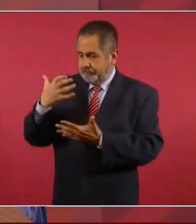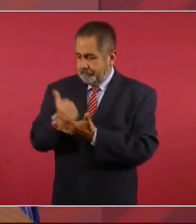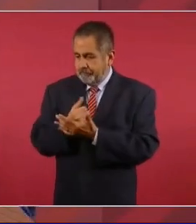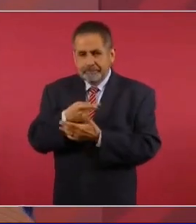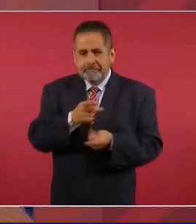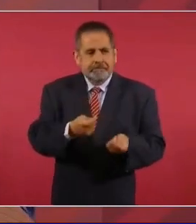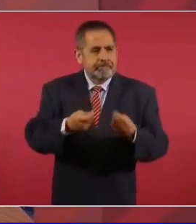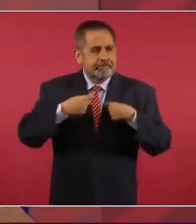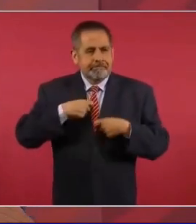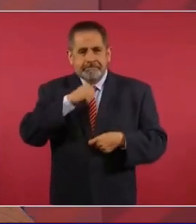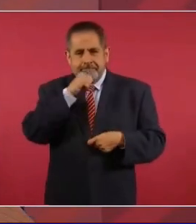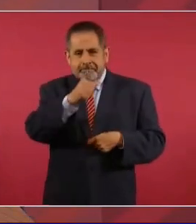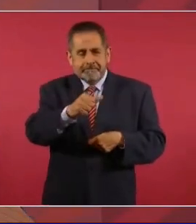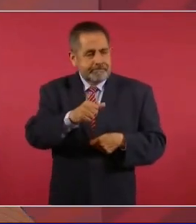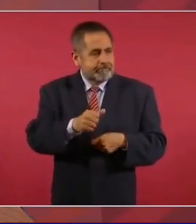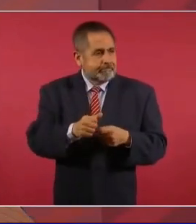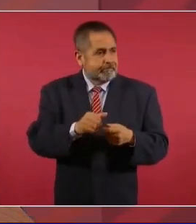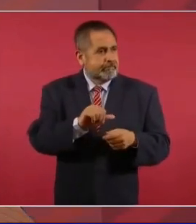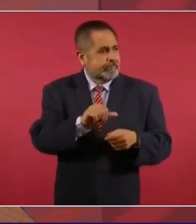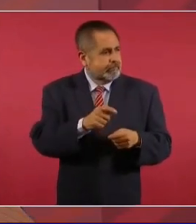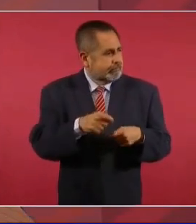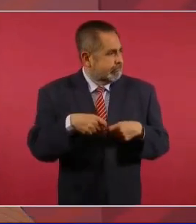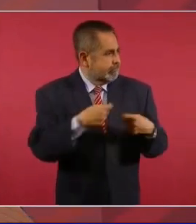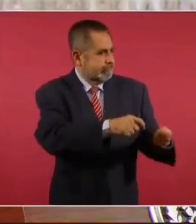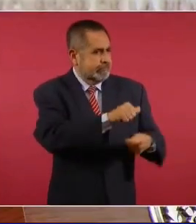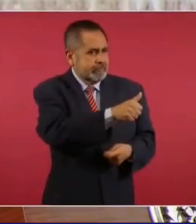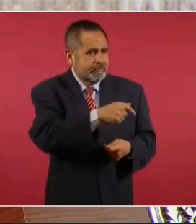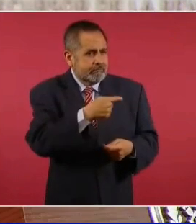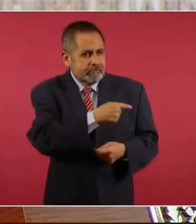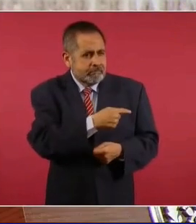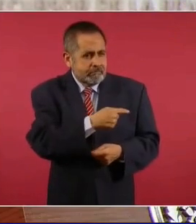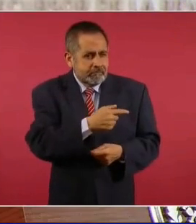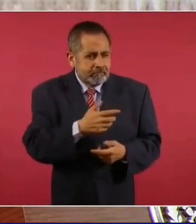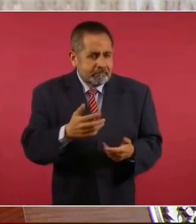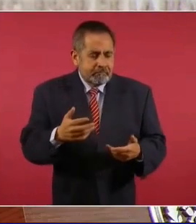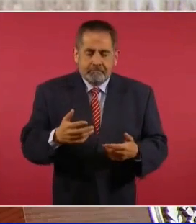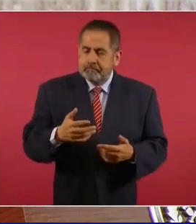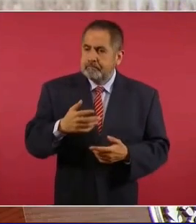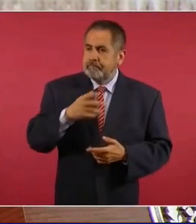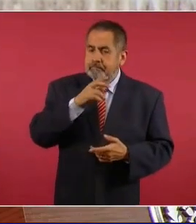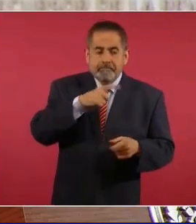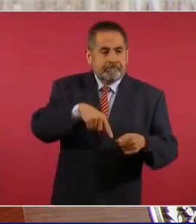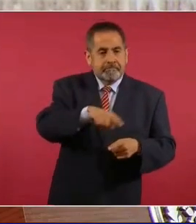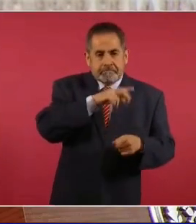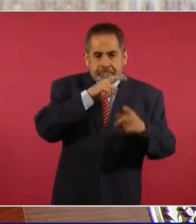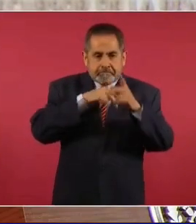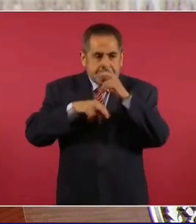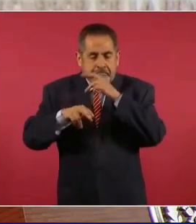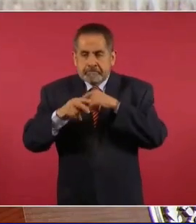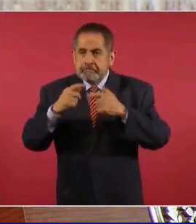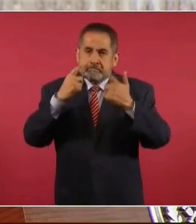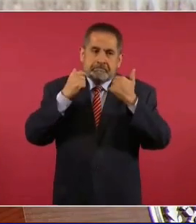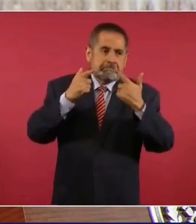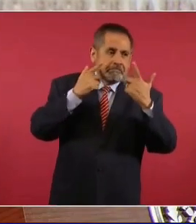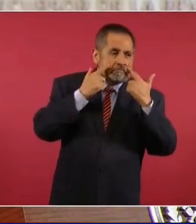la angustia y el llanto,